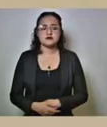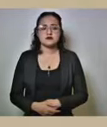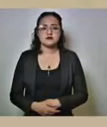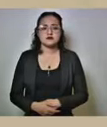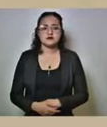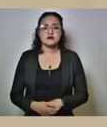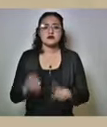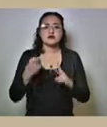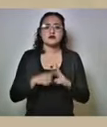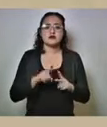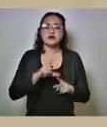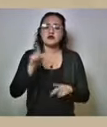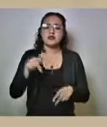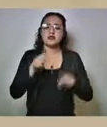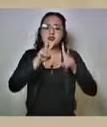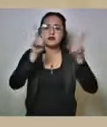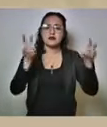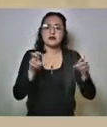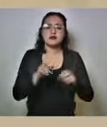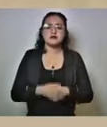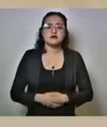al siguiente tema